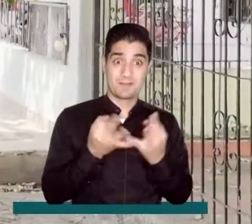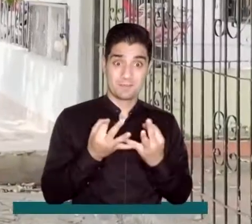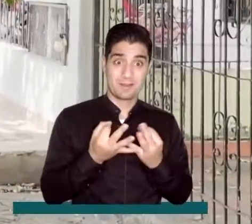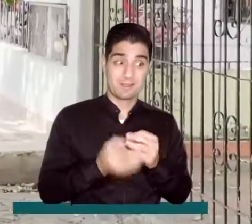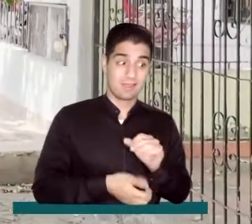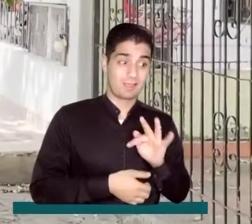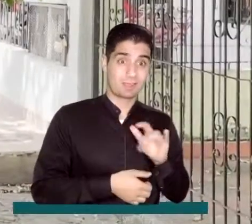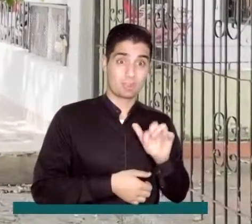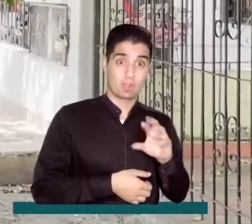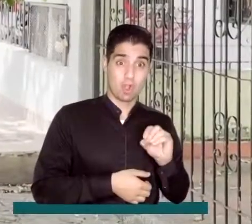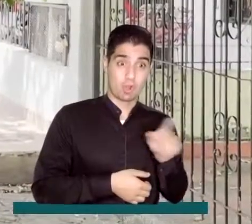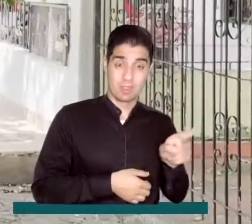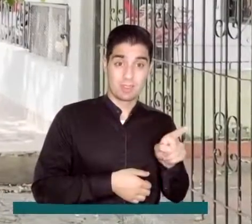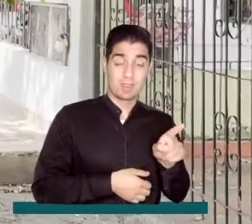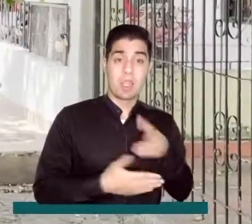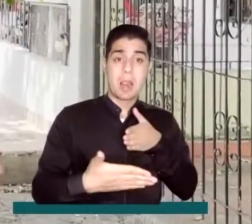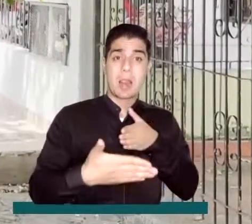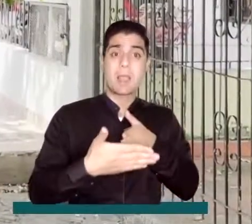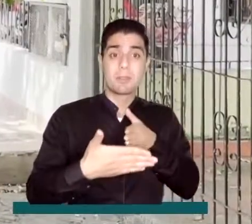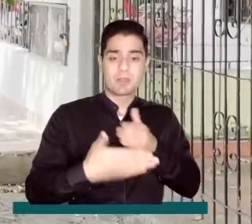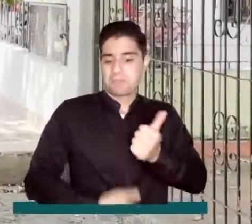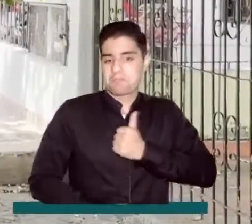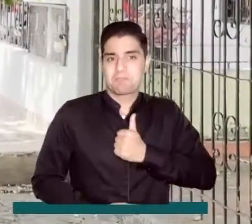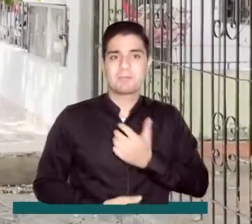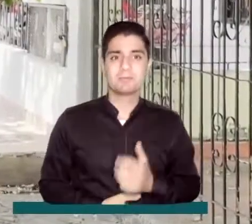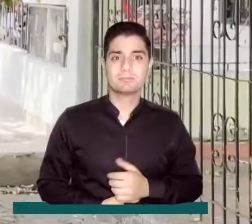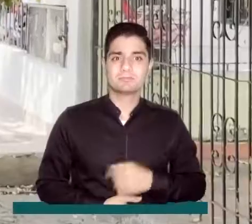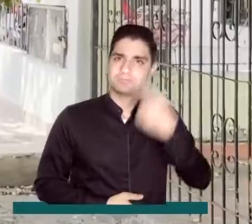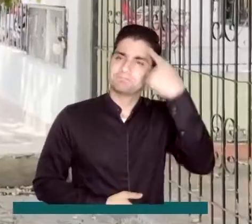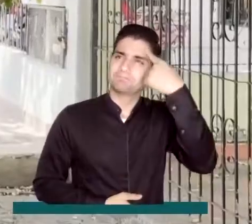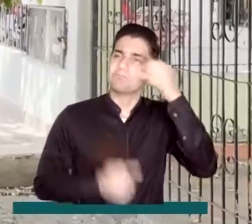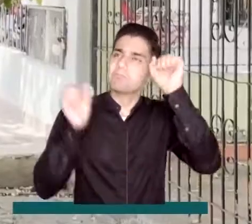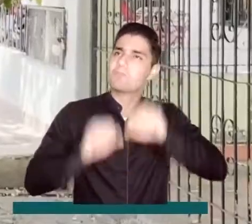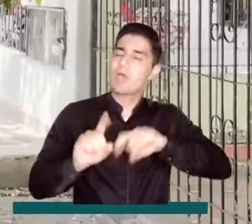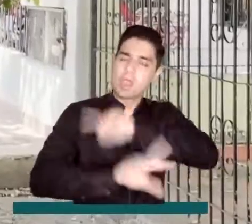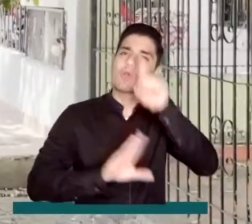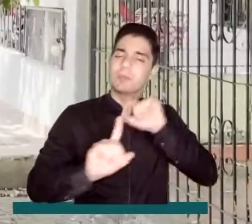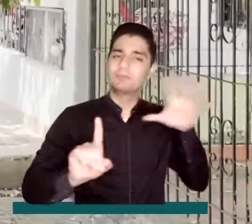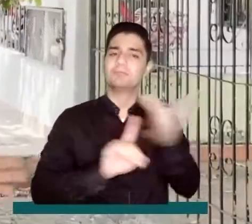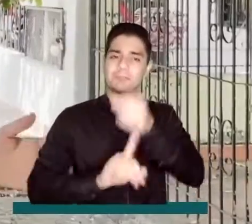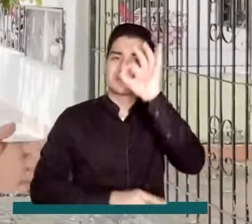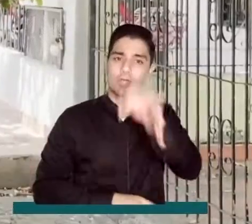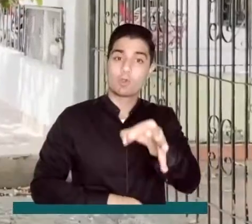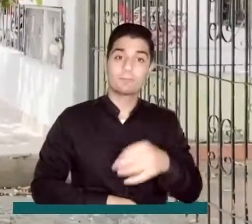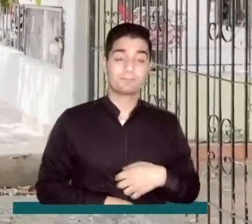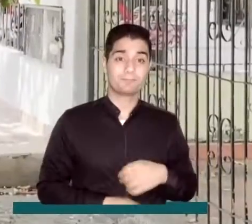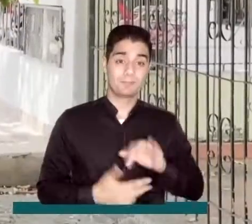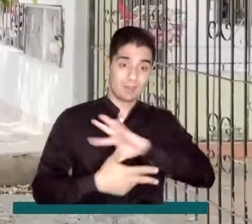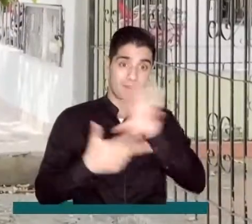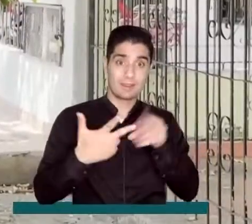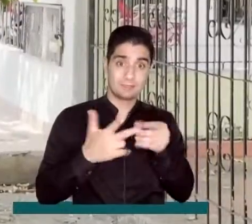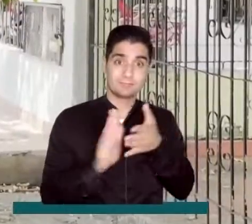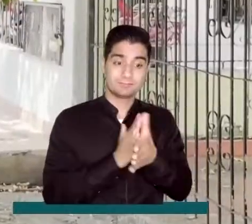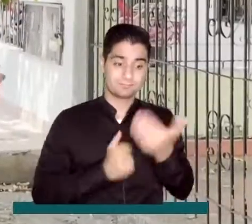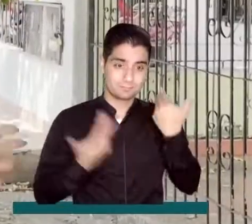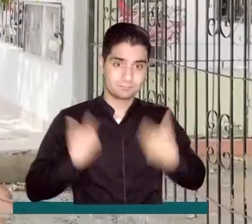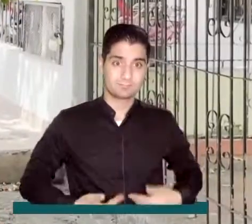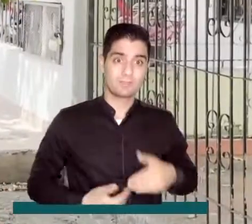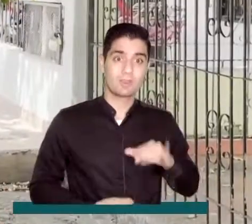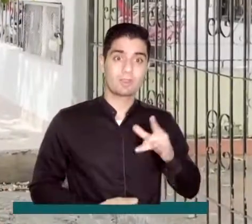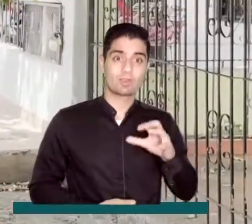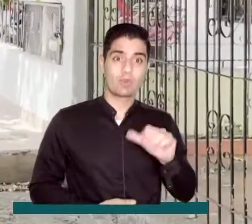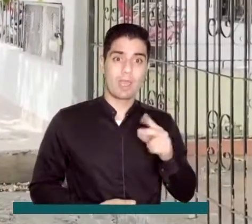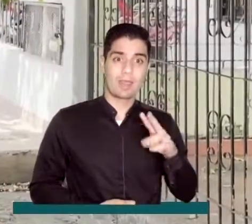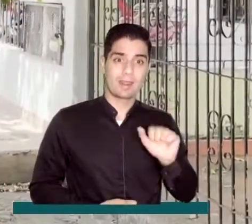Toro los límites los pone uno mismo así que la invitación es a creer que todo es posible. Para Enlace 13 informó Ayan Trujillo desde el